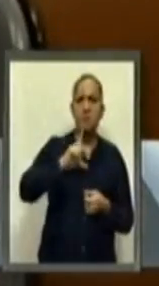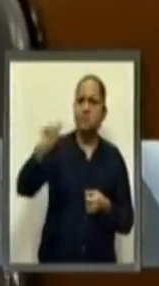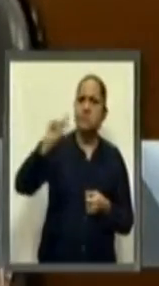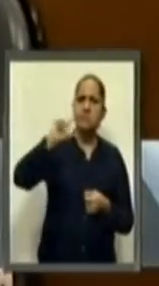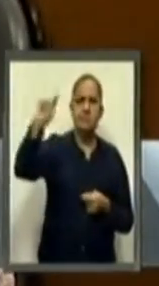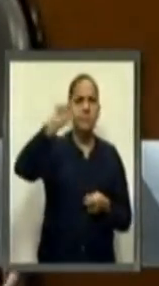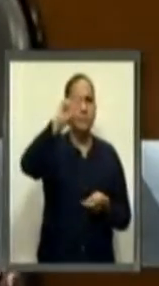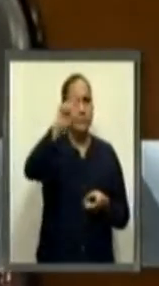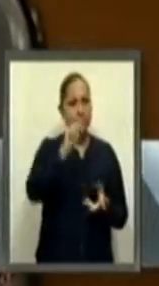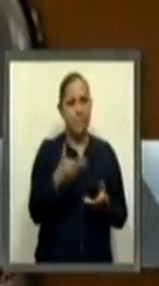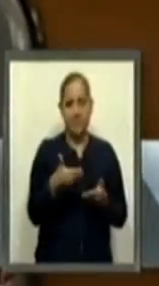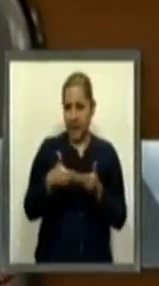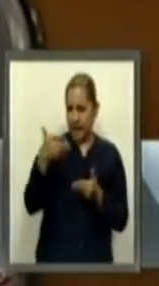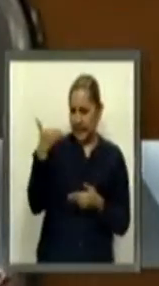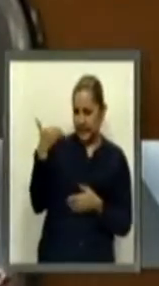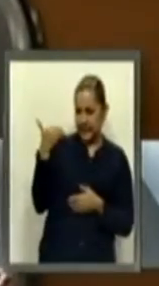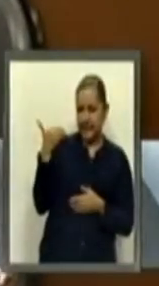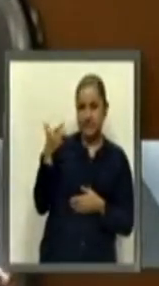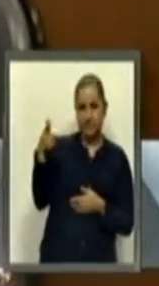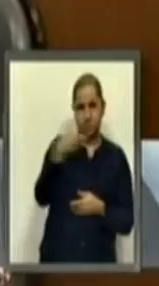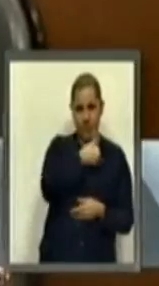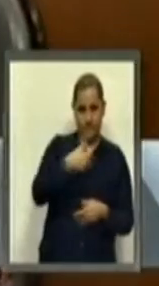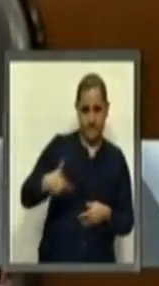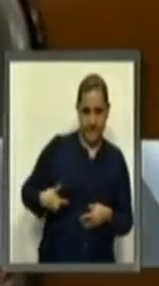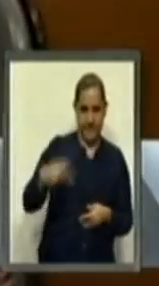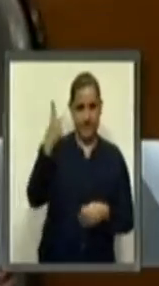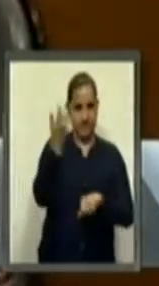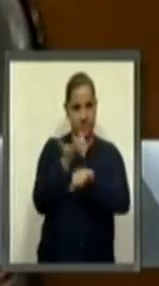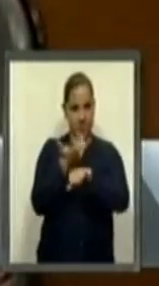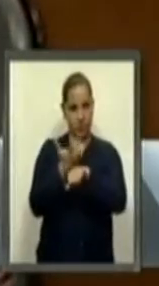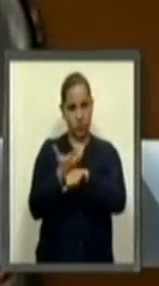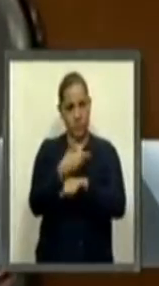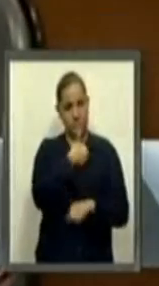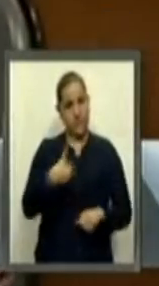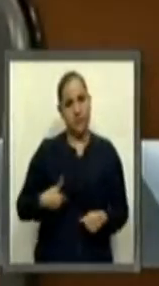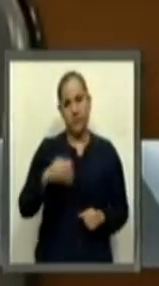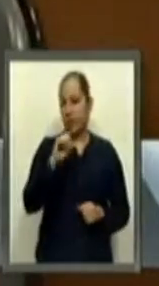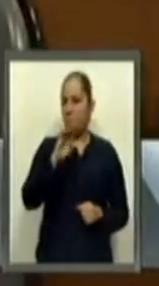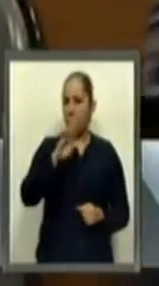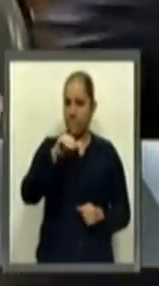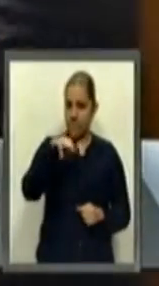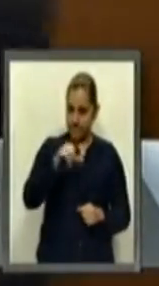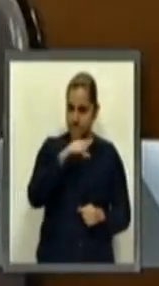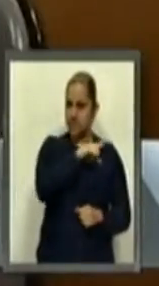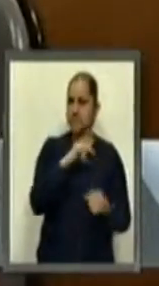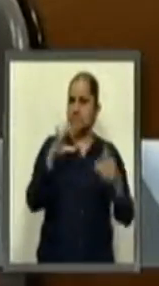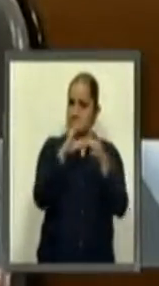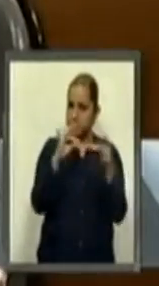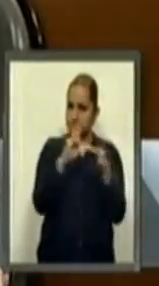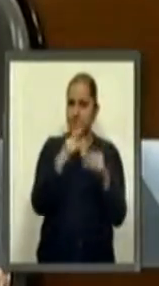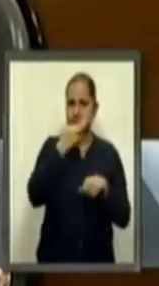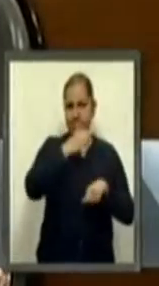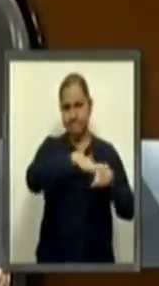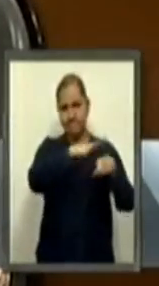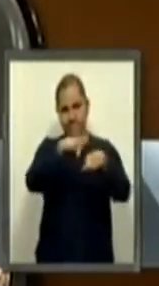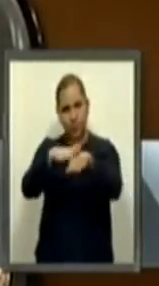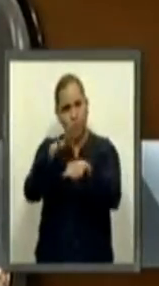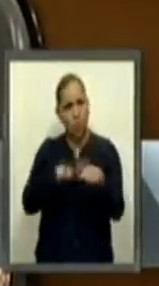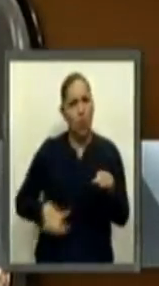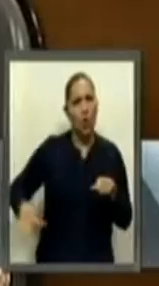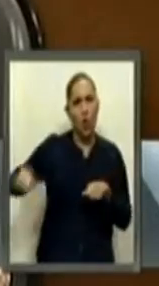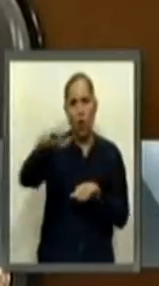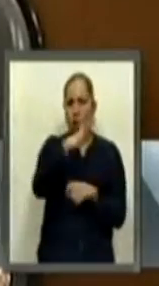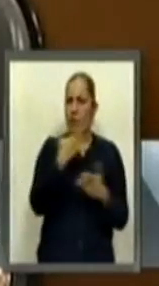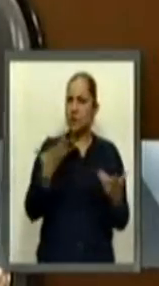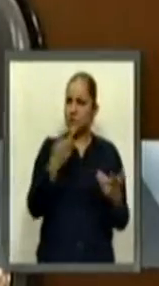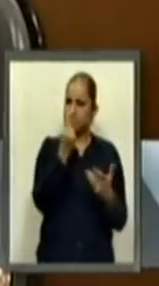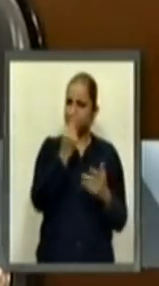de los Estados Unidos, el presidente Obama, dio una alerta humanitaria acerca del tema del